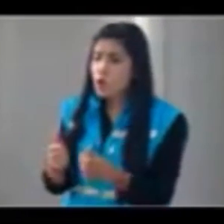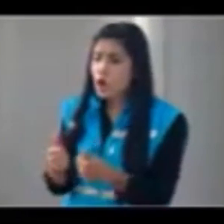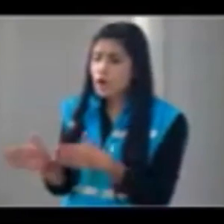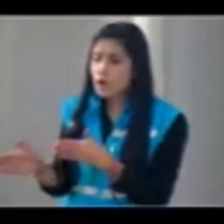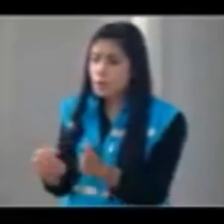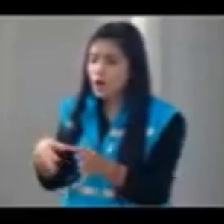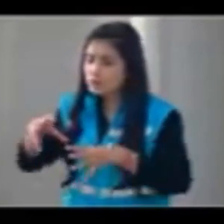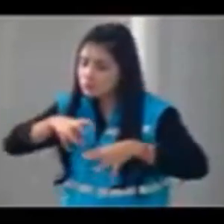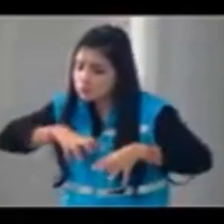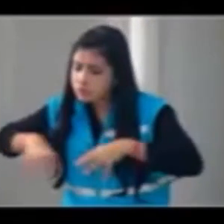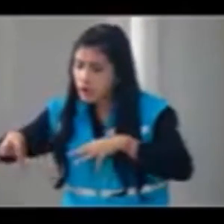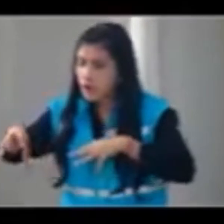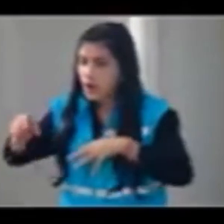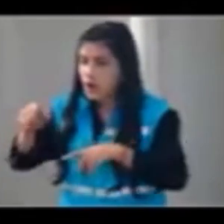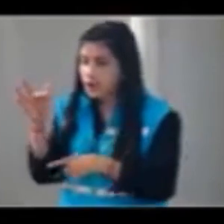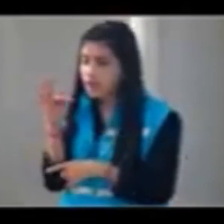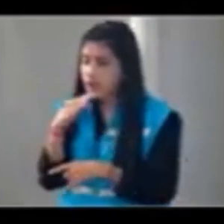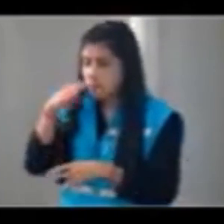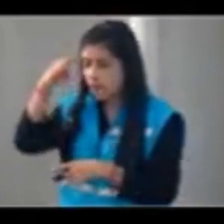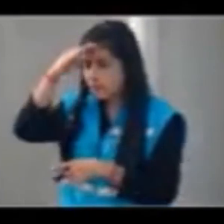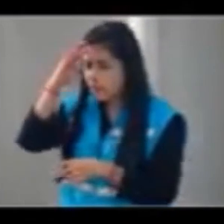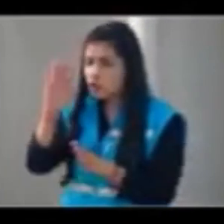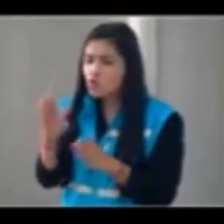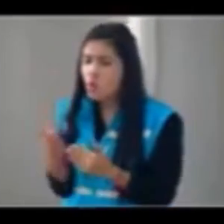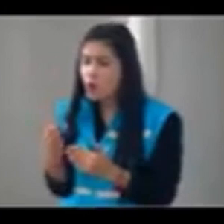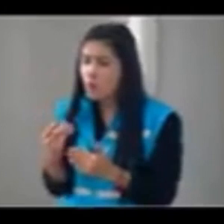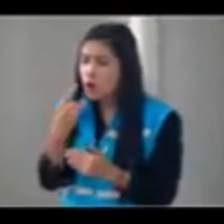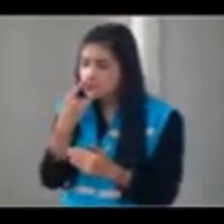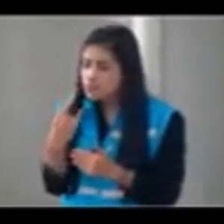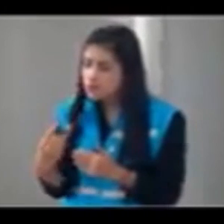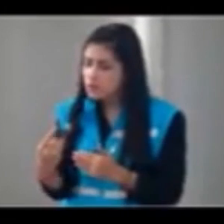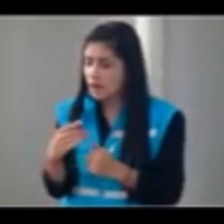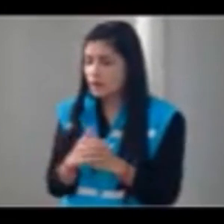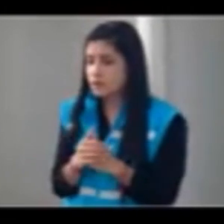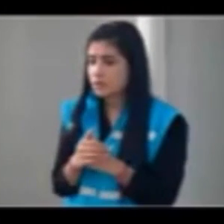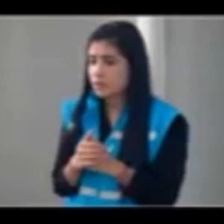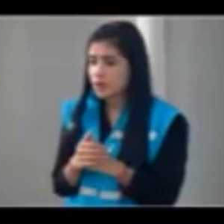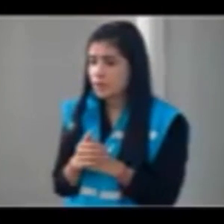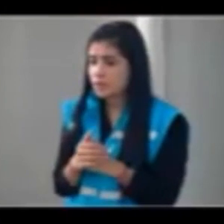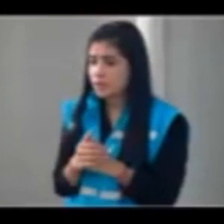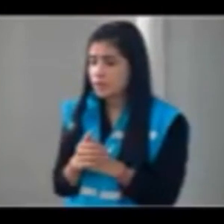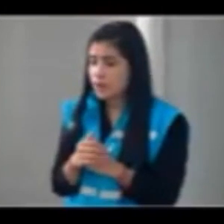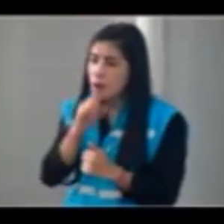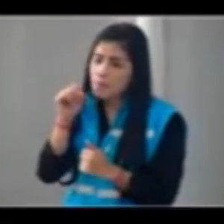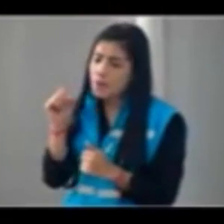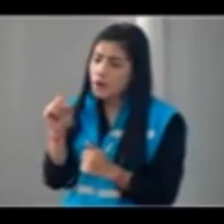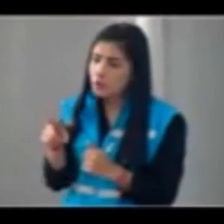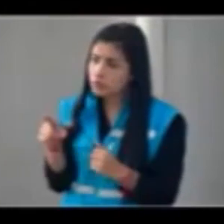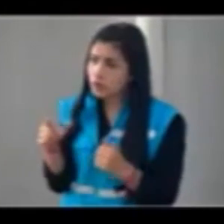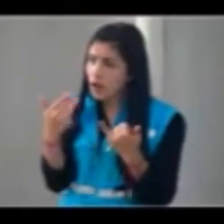plan de acción que tiene Telemedellín? ¿cuál es la intención que tiene de formar opinión pública? Esas son las preguntas yo quiero hacer una reflexión final